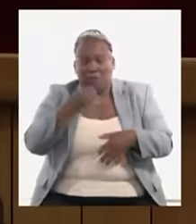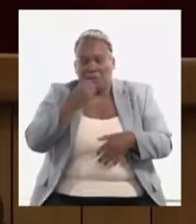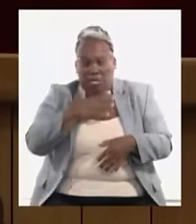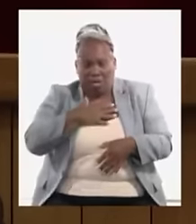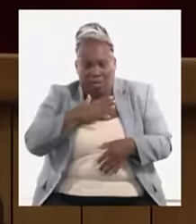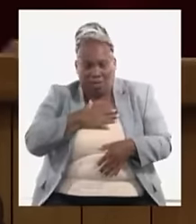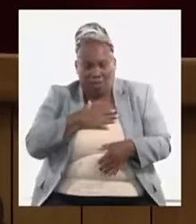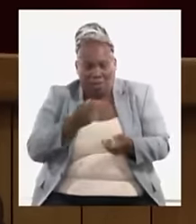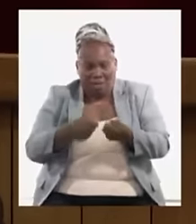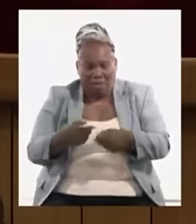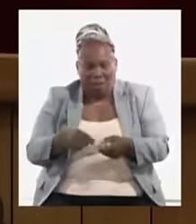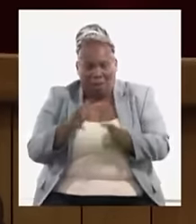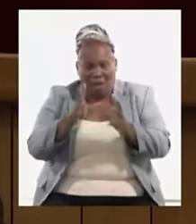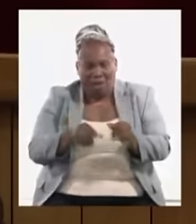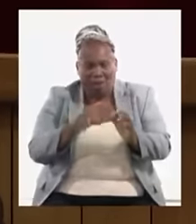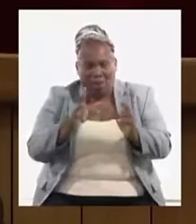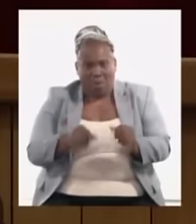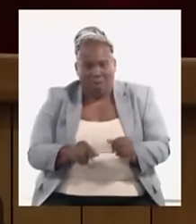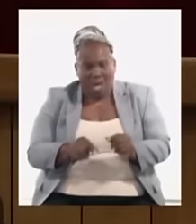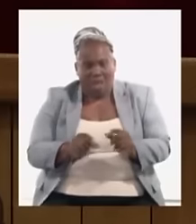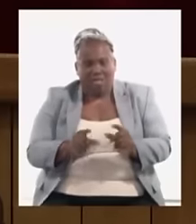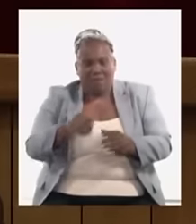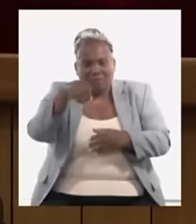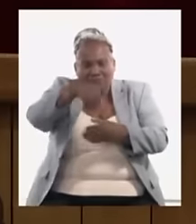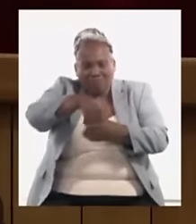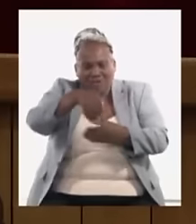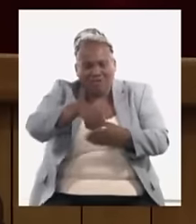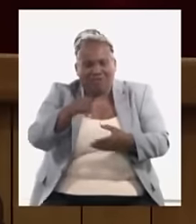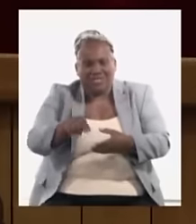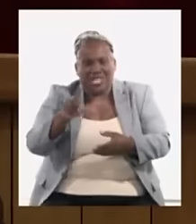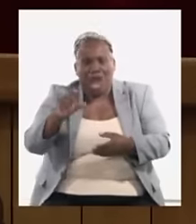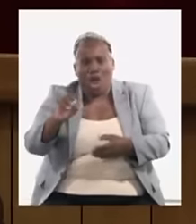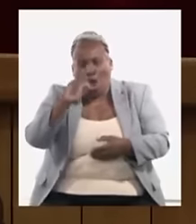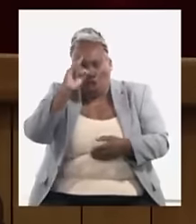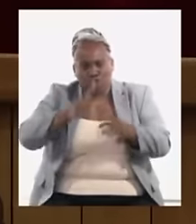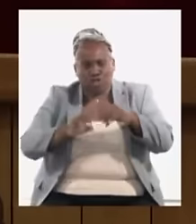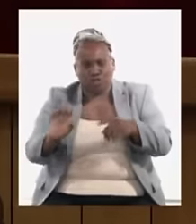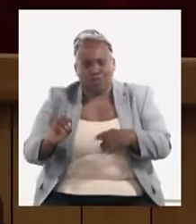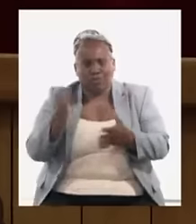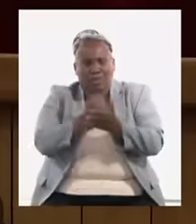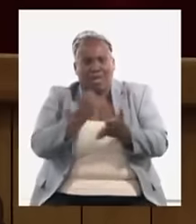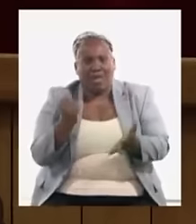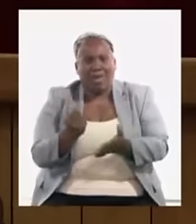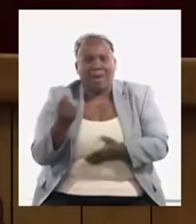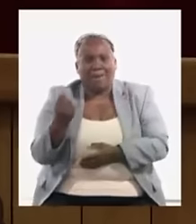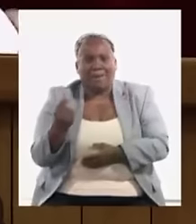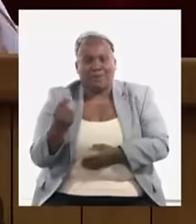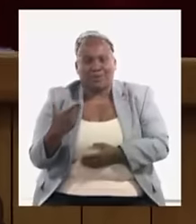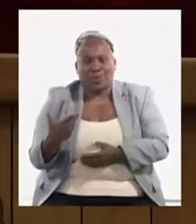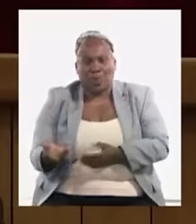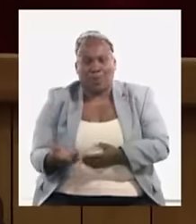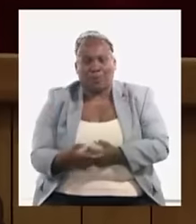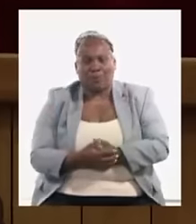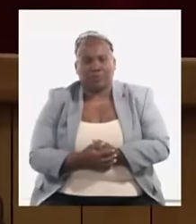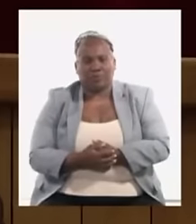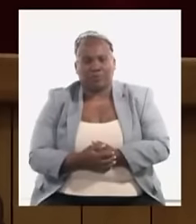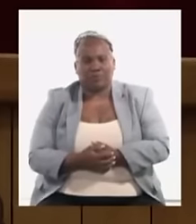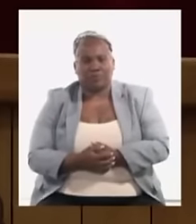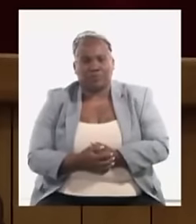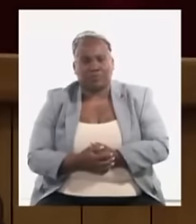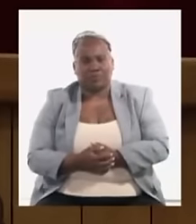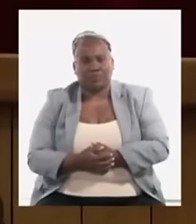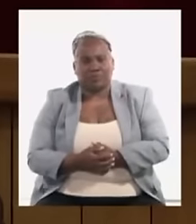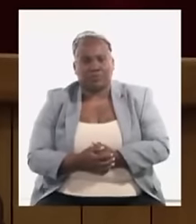calcular sus fichas de costo y aprobar los precios que se cobrarían por estas producciones